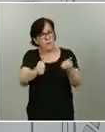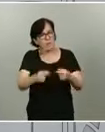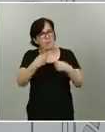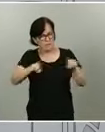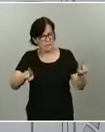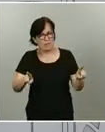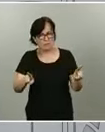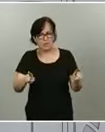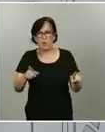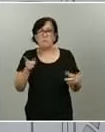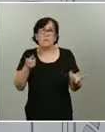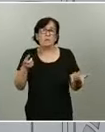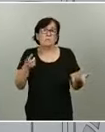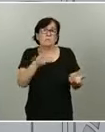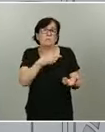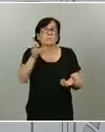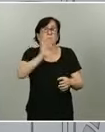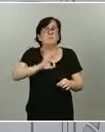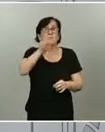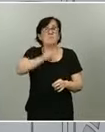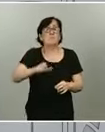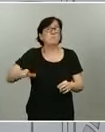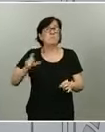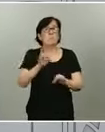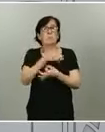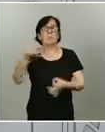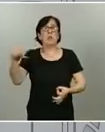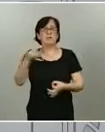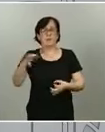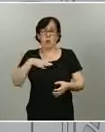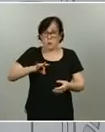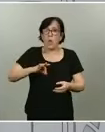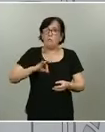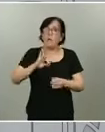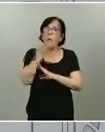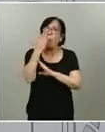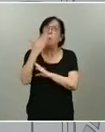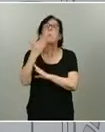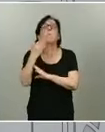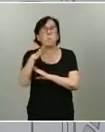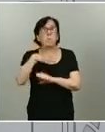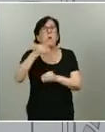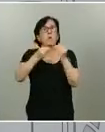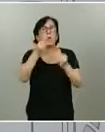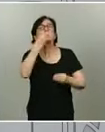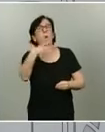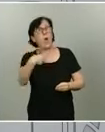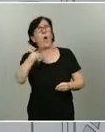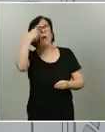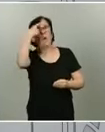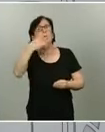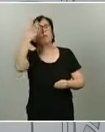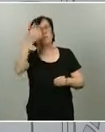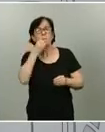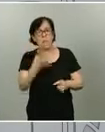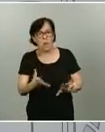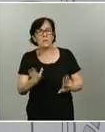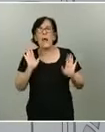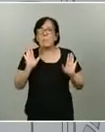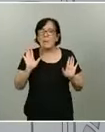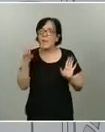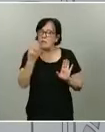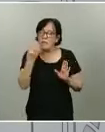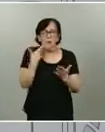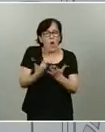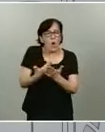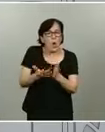perfecto y todos podemos hacer las cosas mejor. Siempre hay alguien que pueda hacer las cosas mejor. Pero lo cierto es que se tienen que justificar muy bien, porque